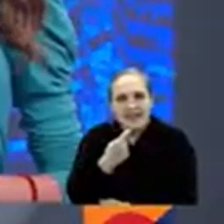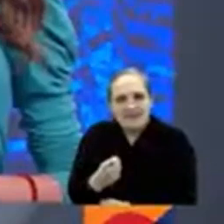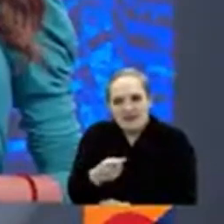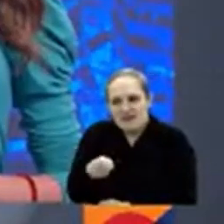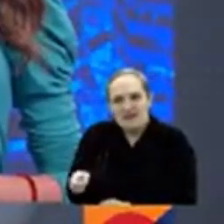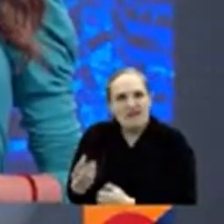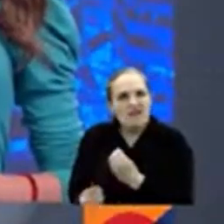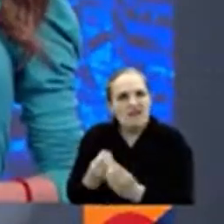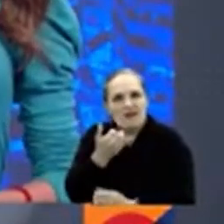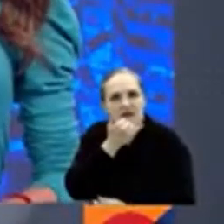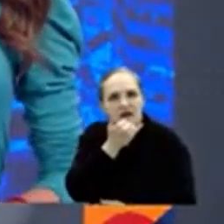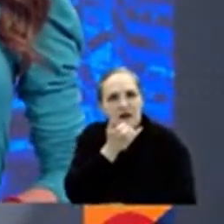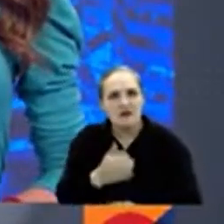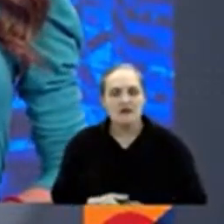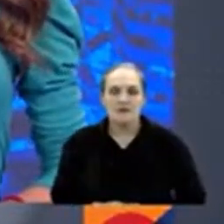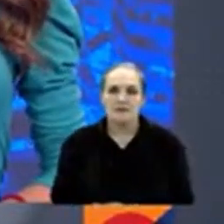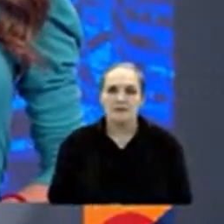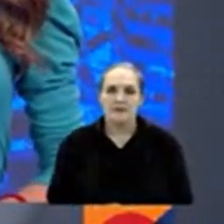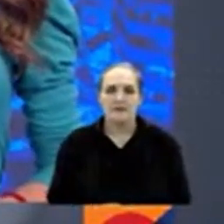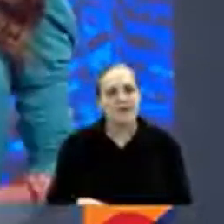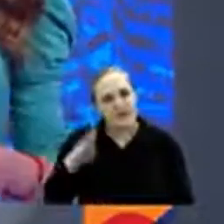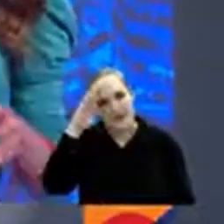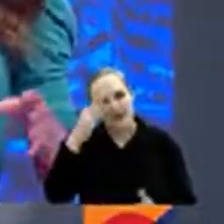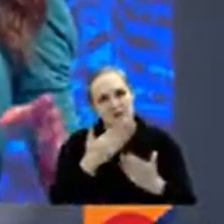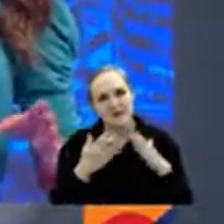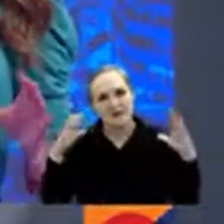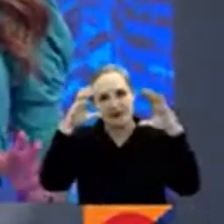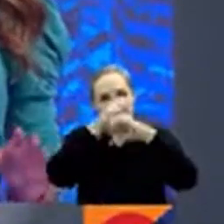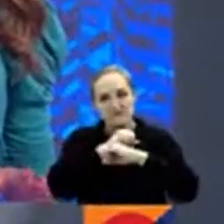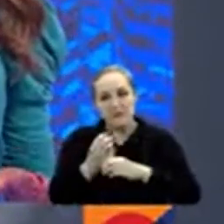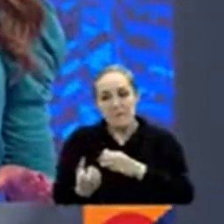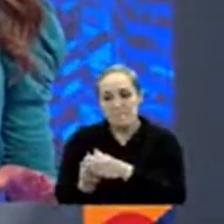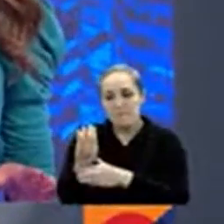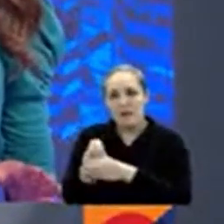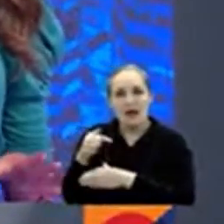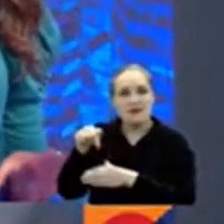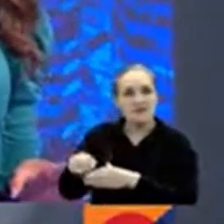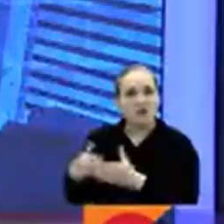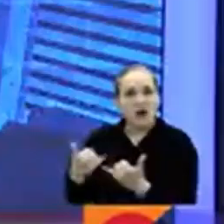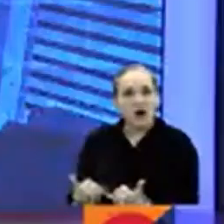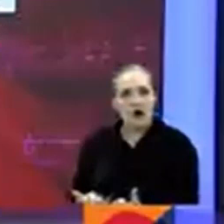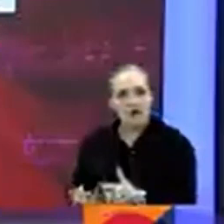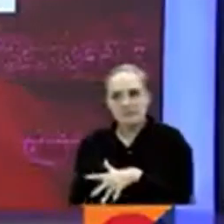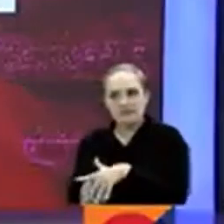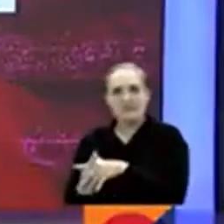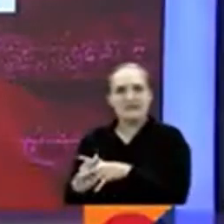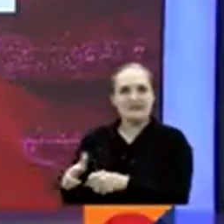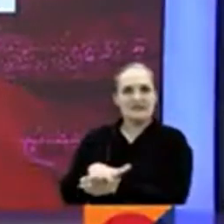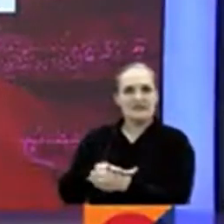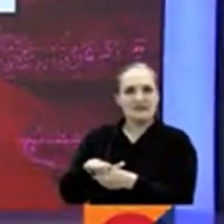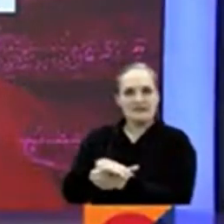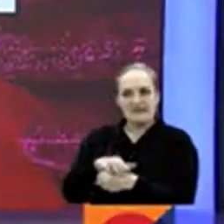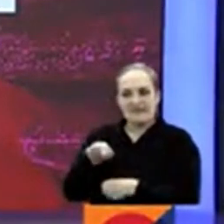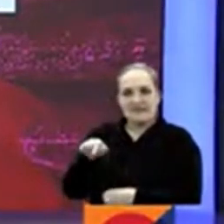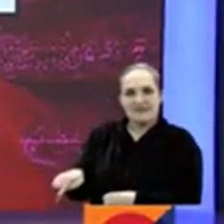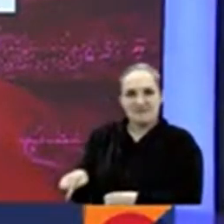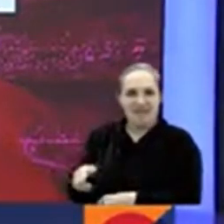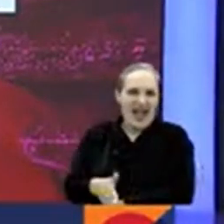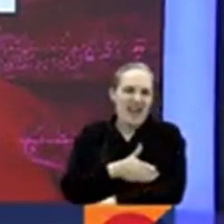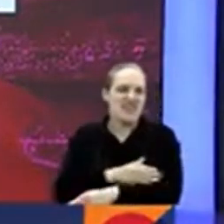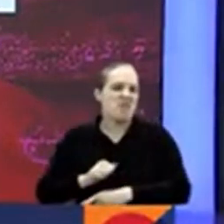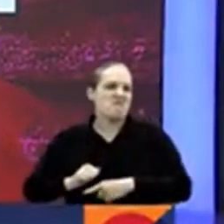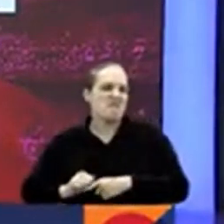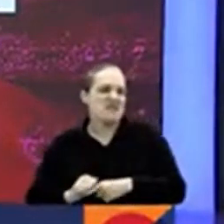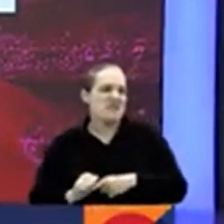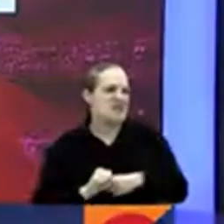¿Qué es lo que pasa? Carlos, muy buenas noches. Pues Pasto no vive sus mejores días en pretemporada. A pesar de los